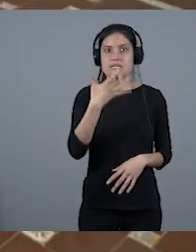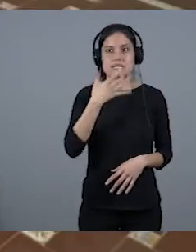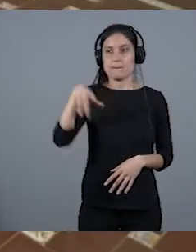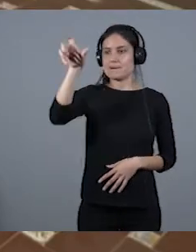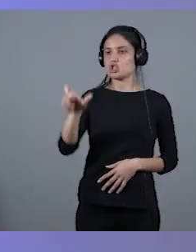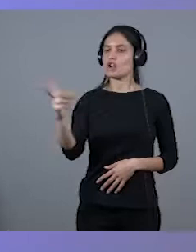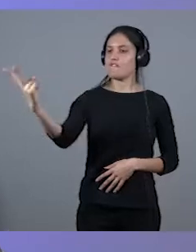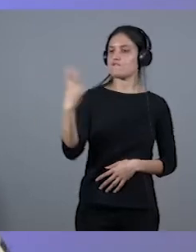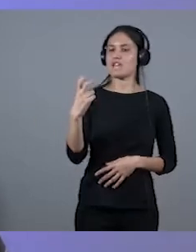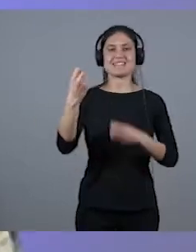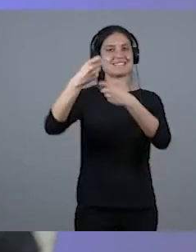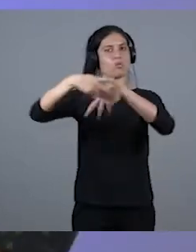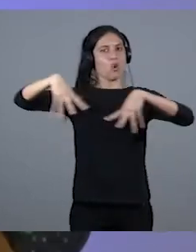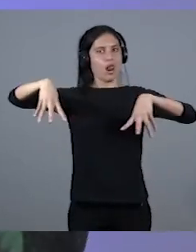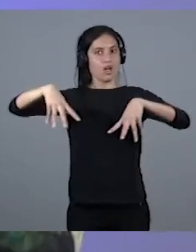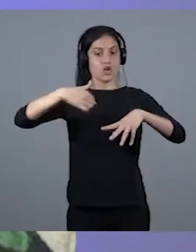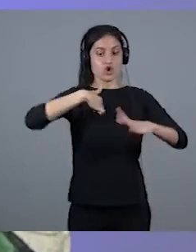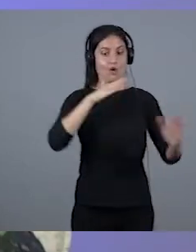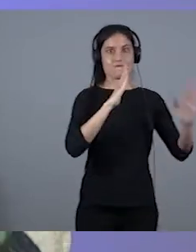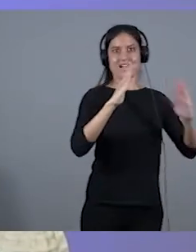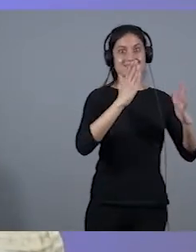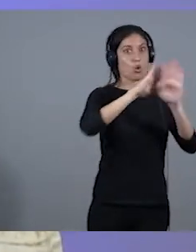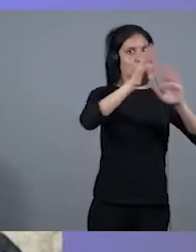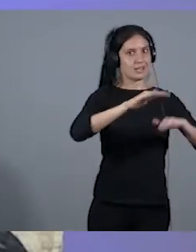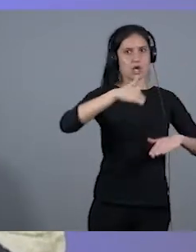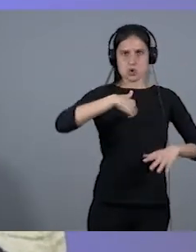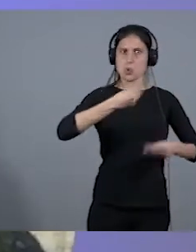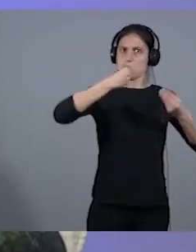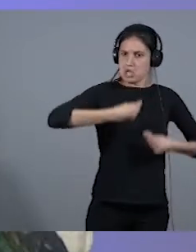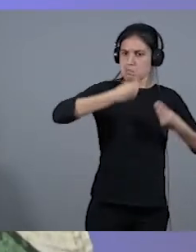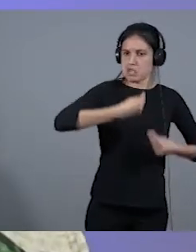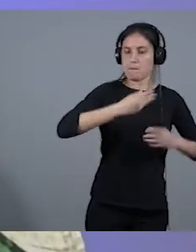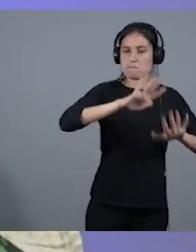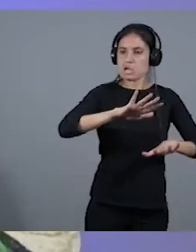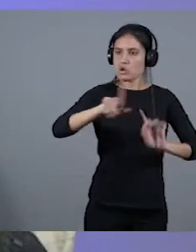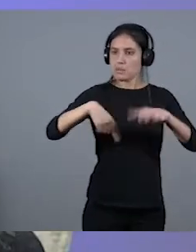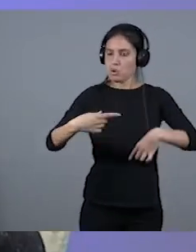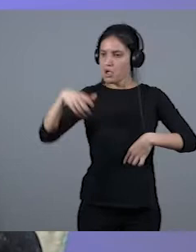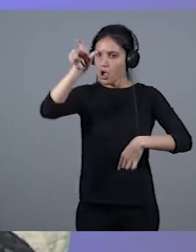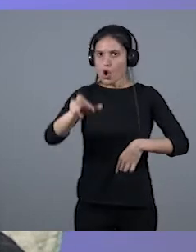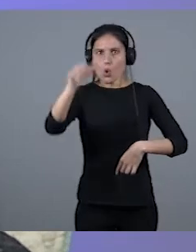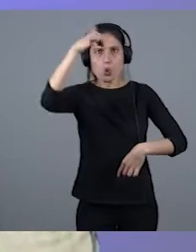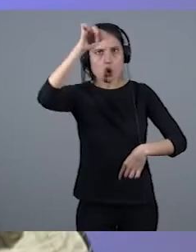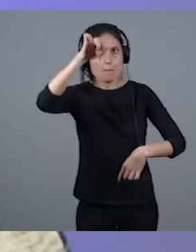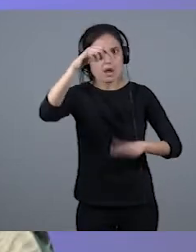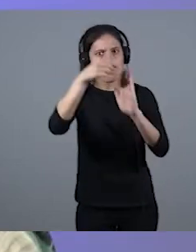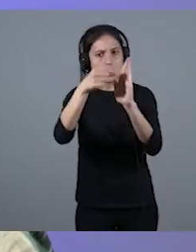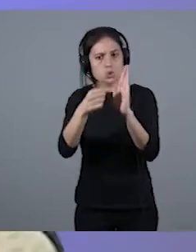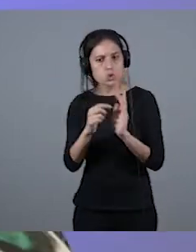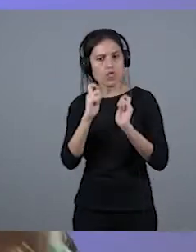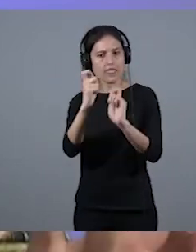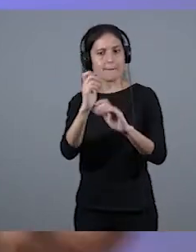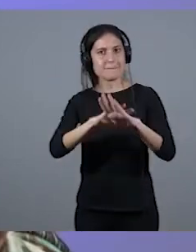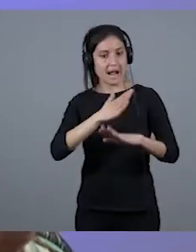y en la última fase, yo iba muy destacada, en la última fase puntúe a un hombre de forma que te pase por